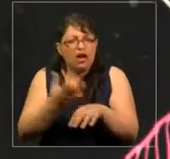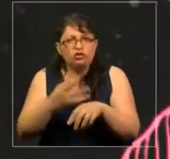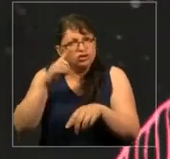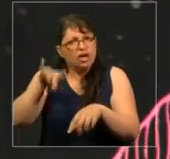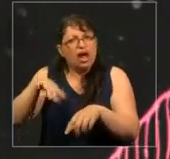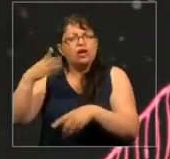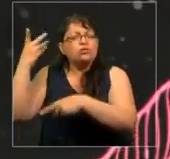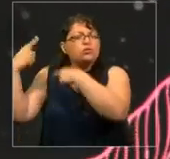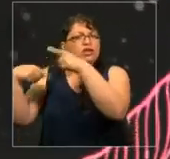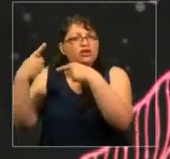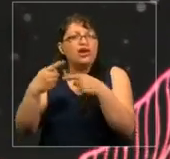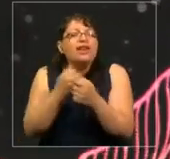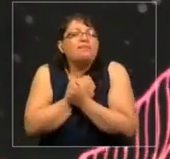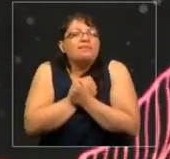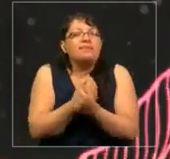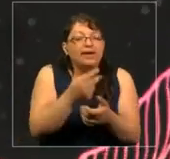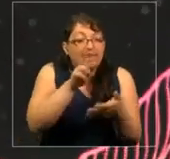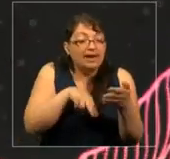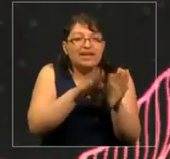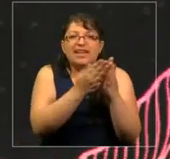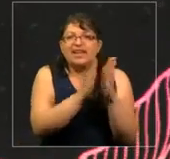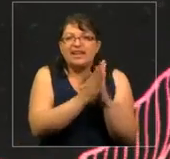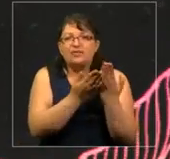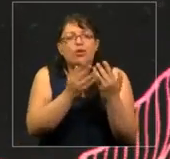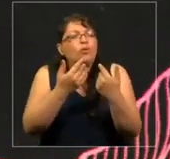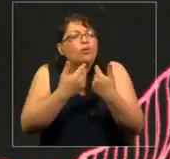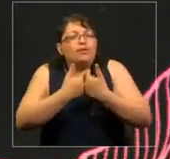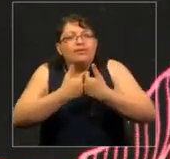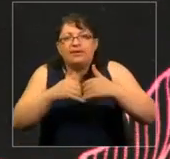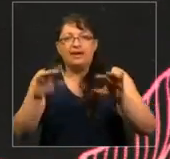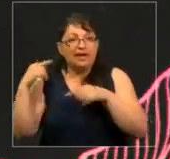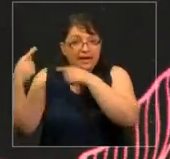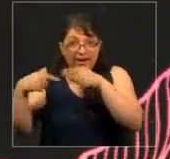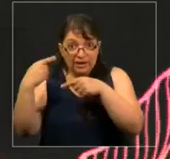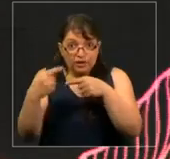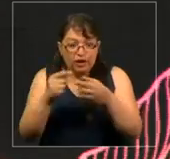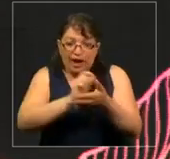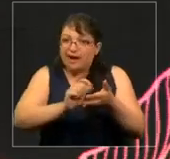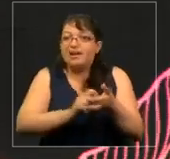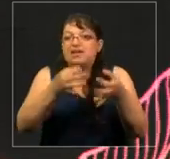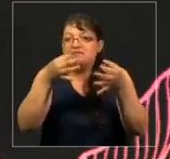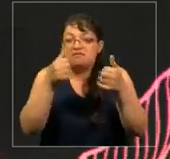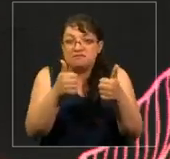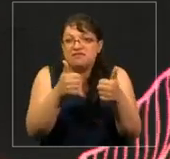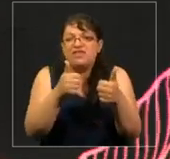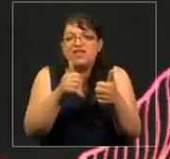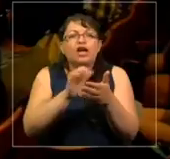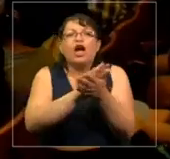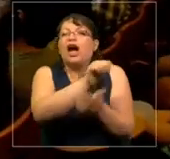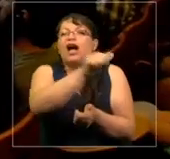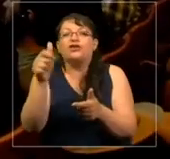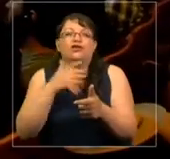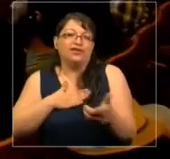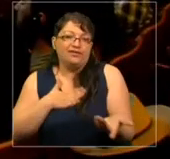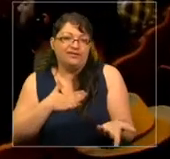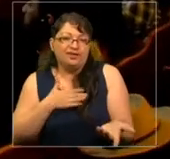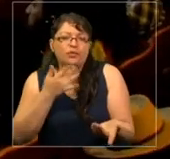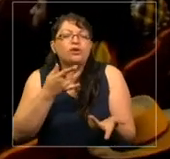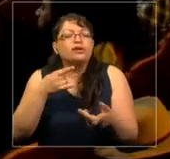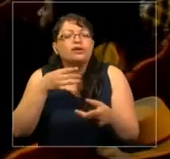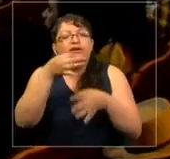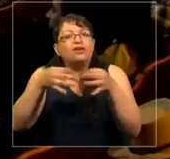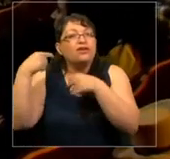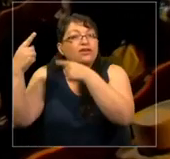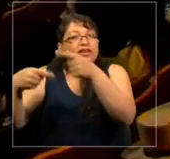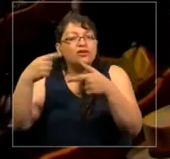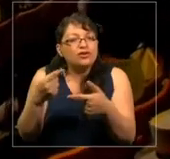amar y leer libros, que cualquier historia que esté bien escrita va a ser universal. Porque contar una historia